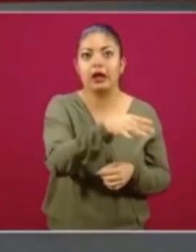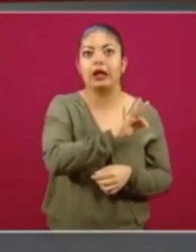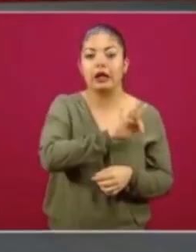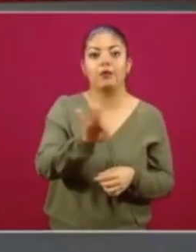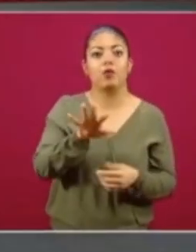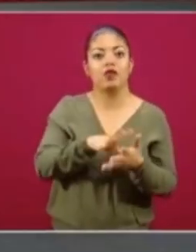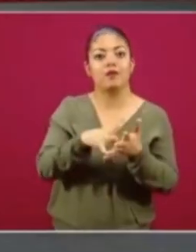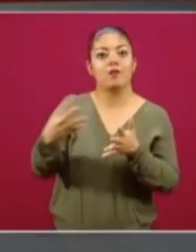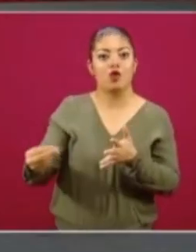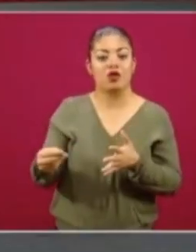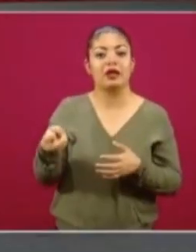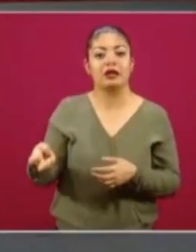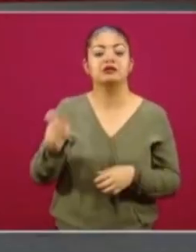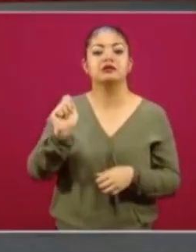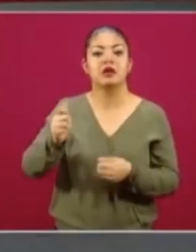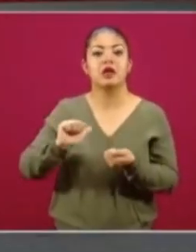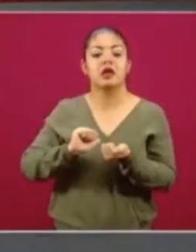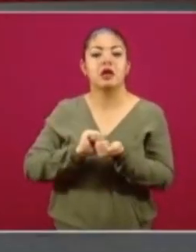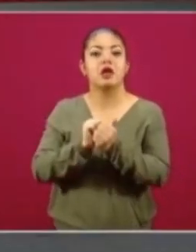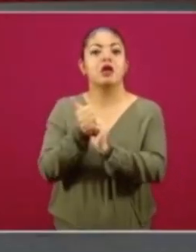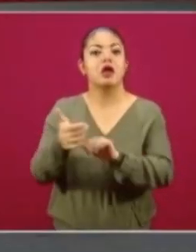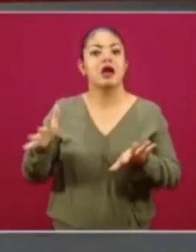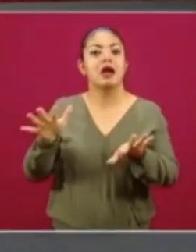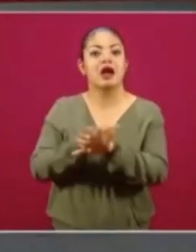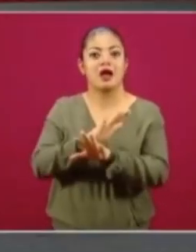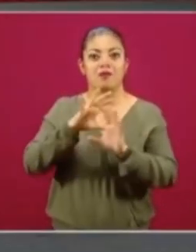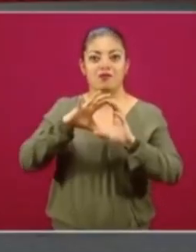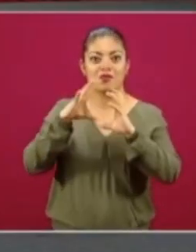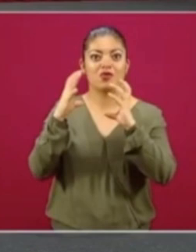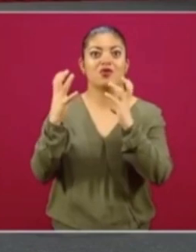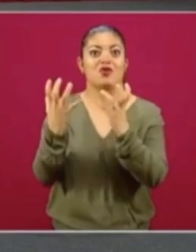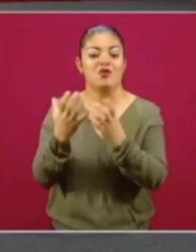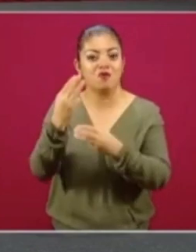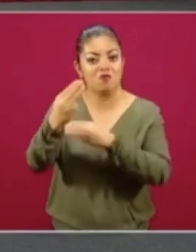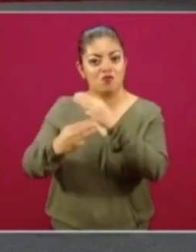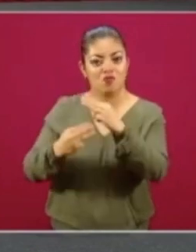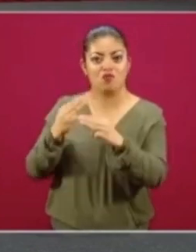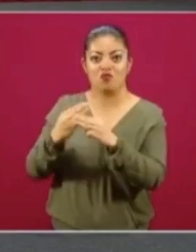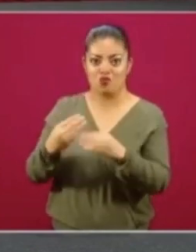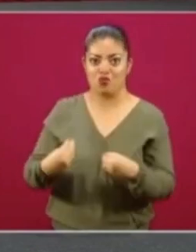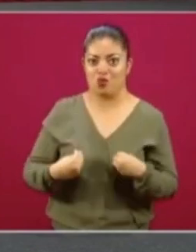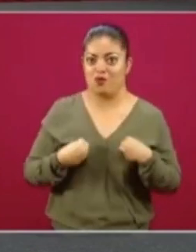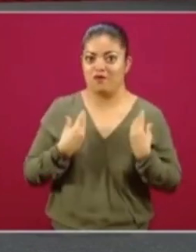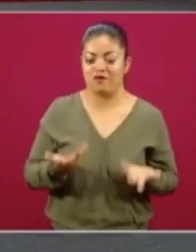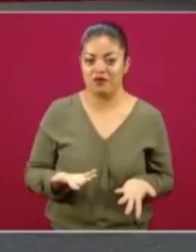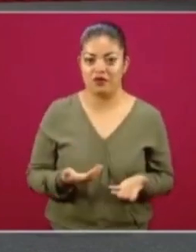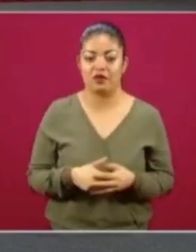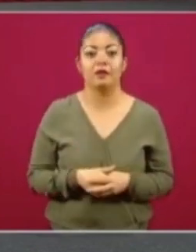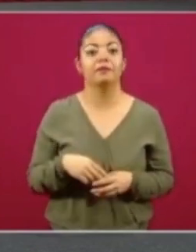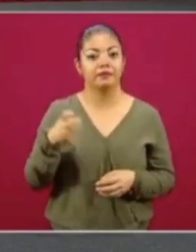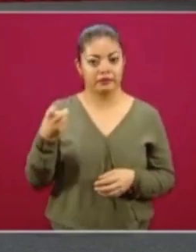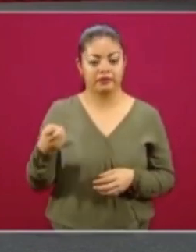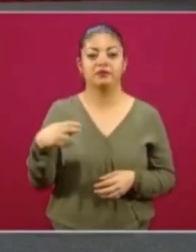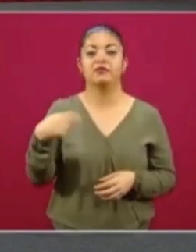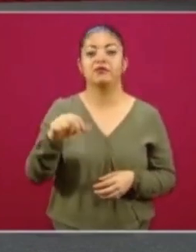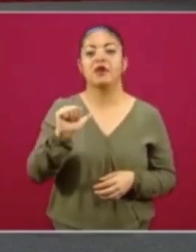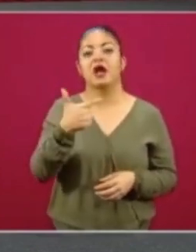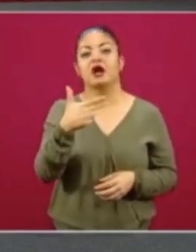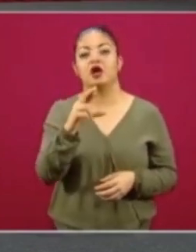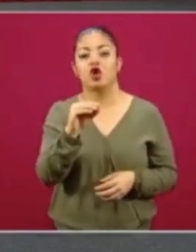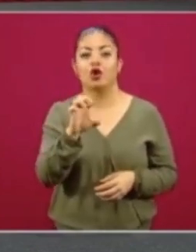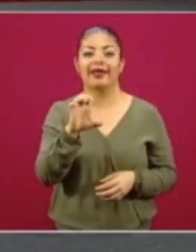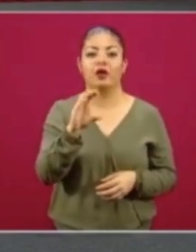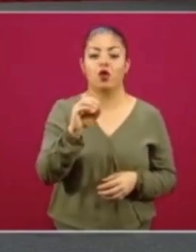reforestación del planeta de la vida. Y este es el programa de agroecología o de